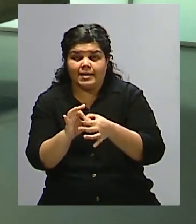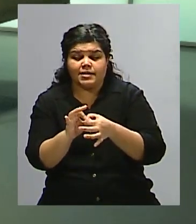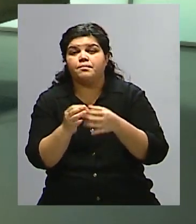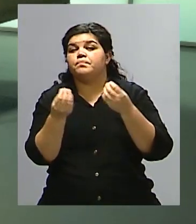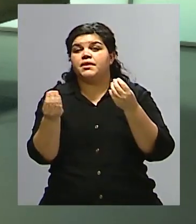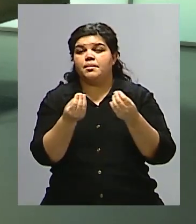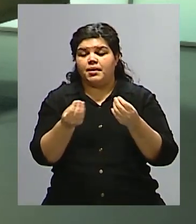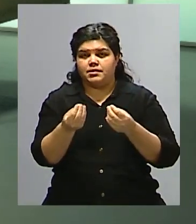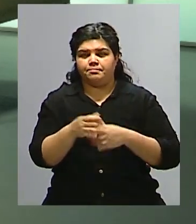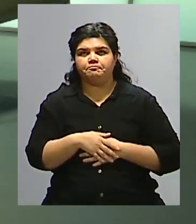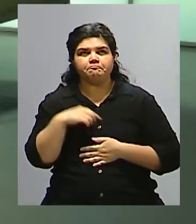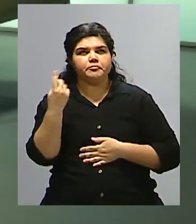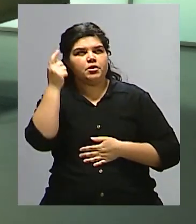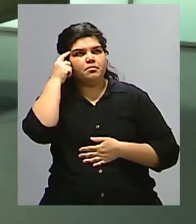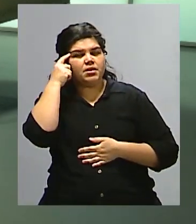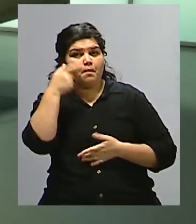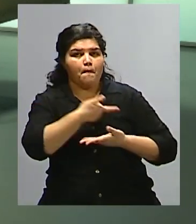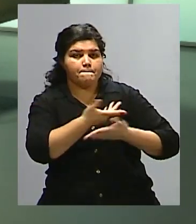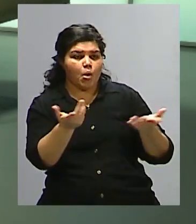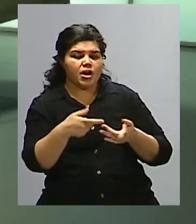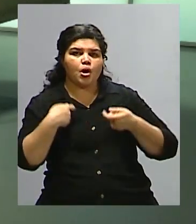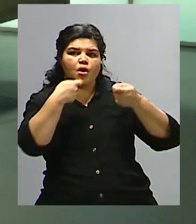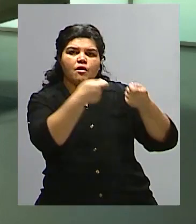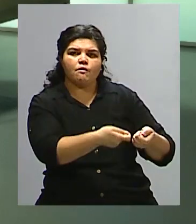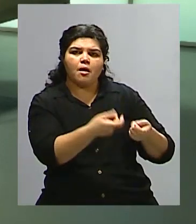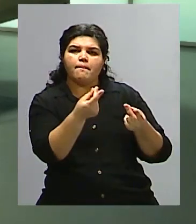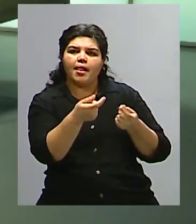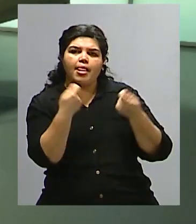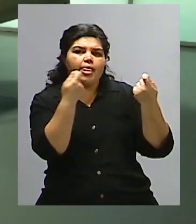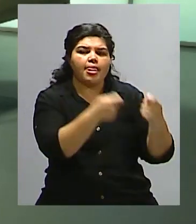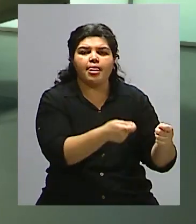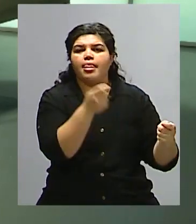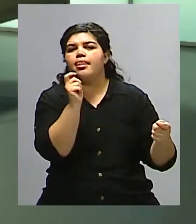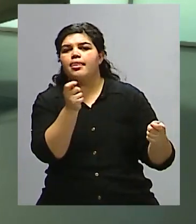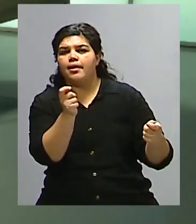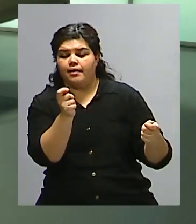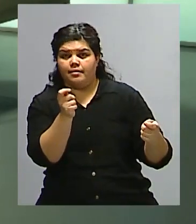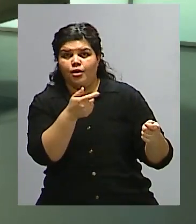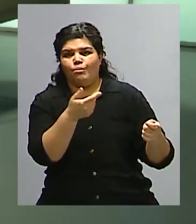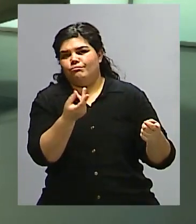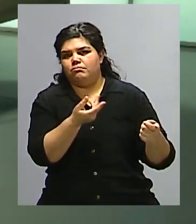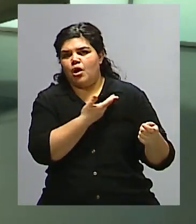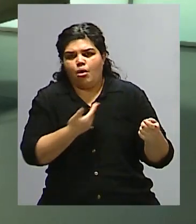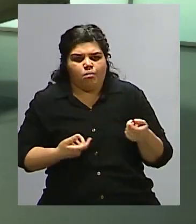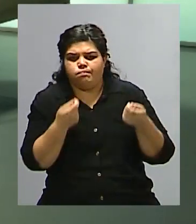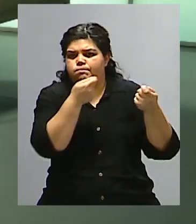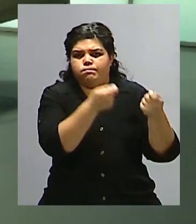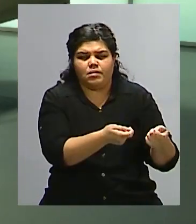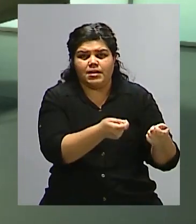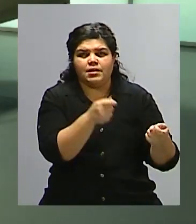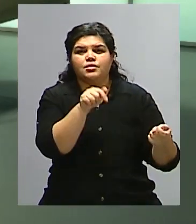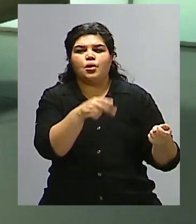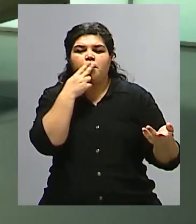el sistema público, vas a ver que, a través de las erogaciones que tienen que ver con la parte